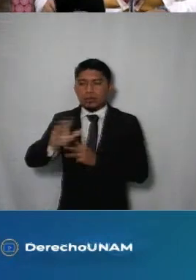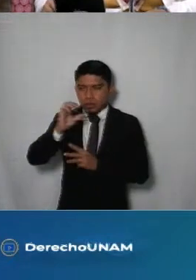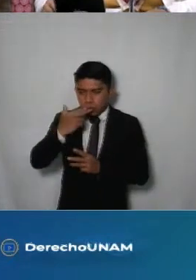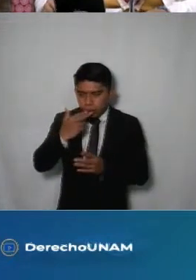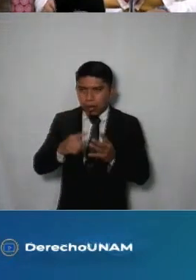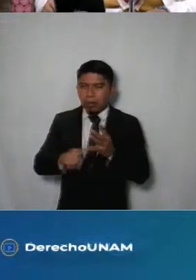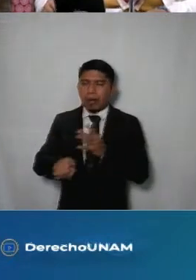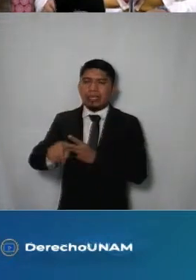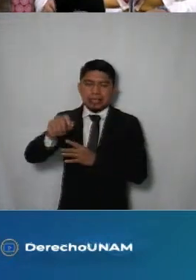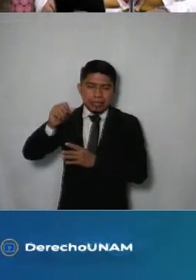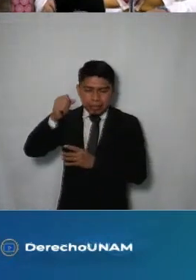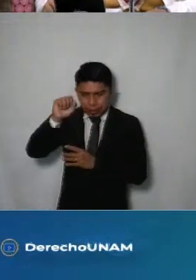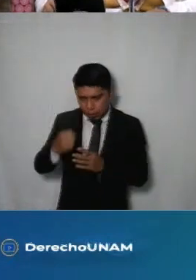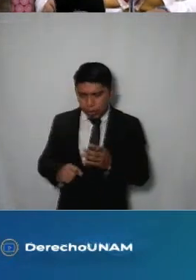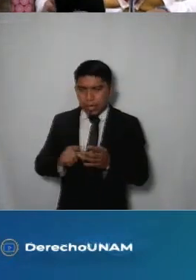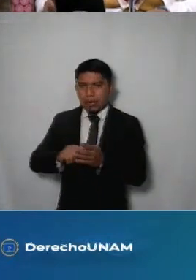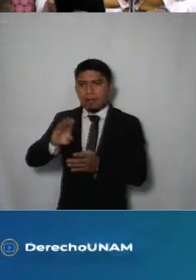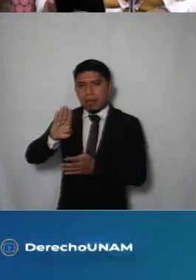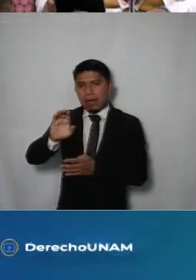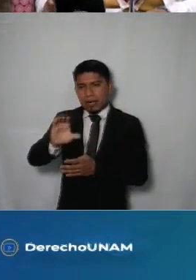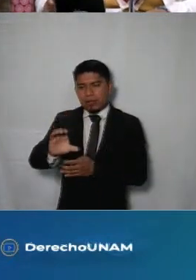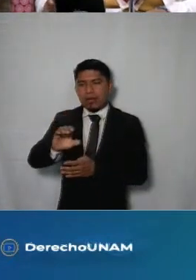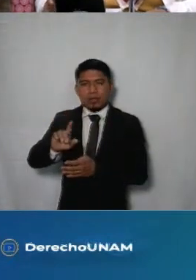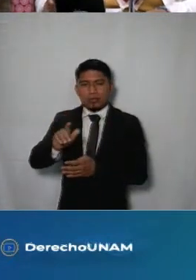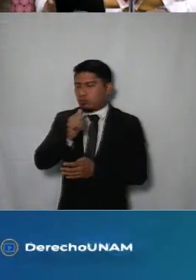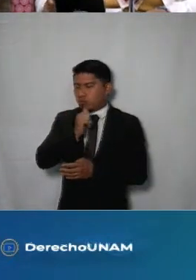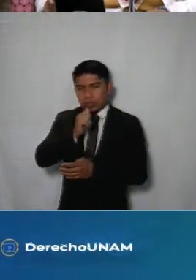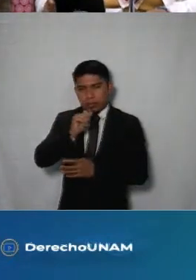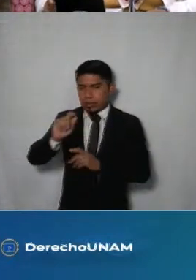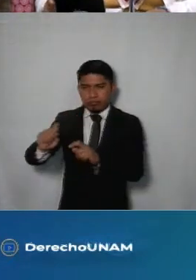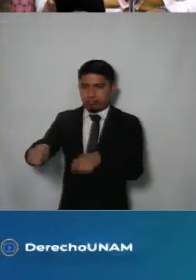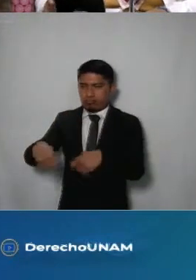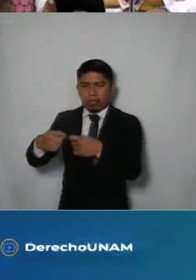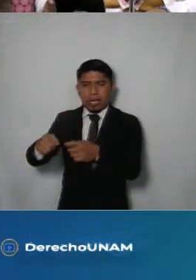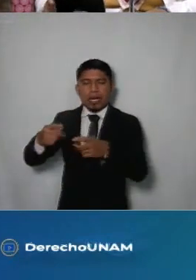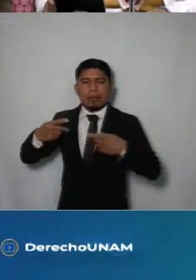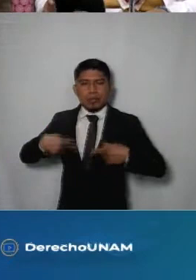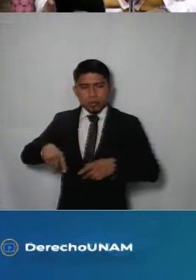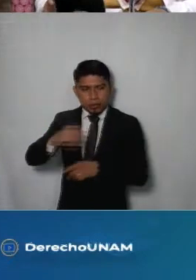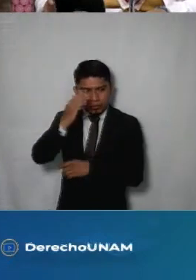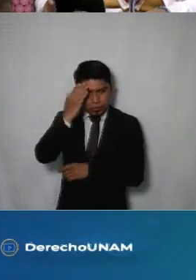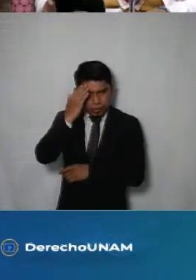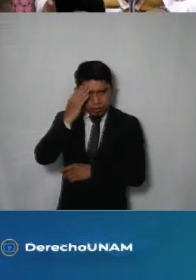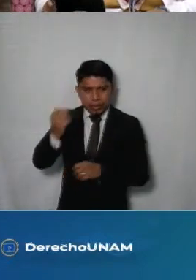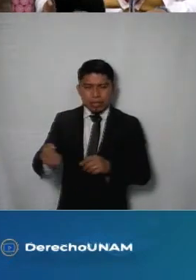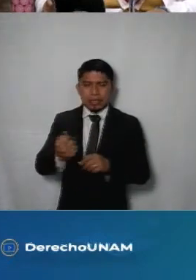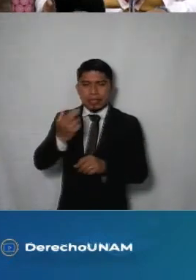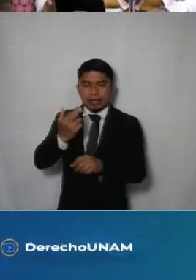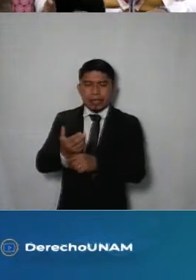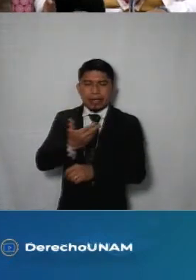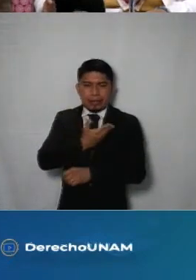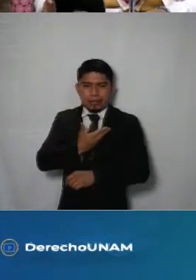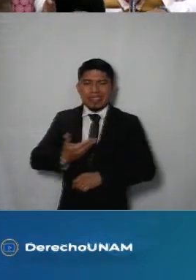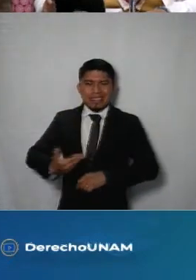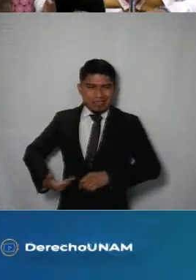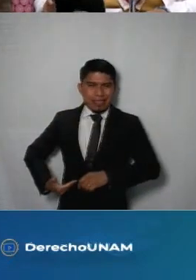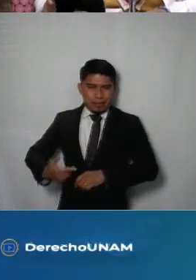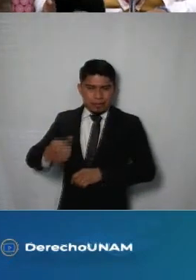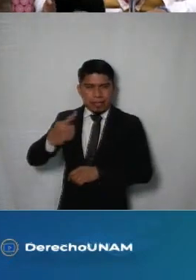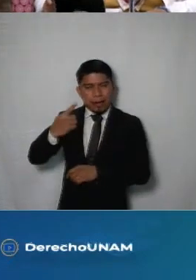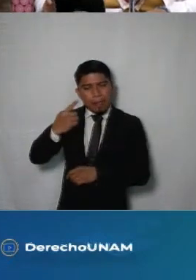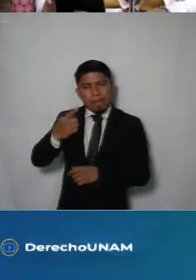Sinaloa y Baja California aún no se ha nombrado a la persona titular de la Secretaría Ejecutiva